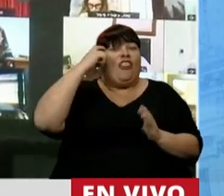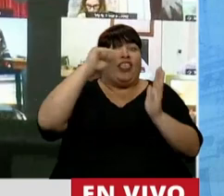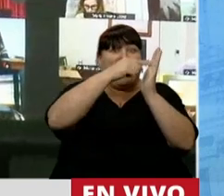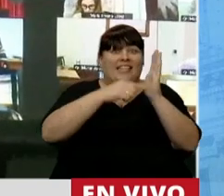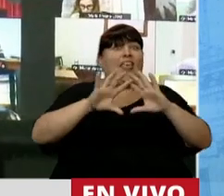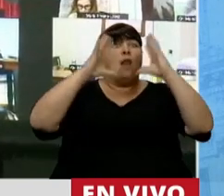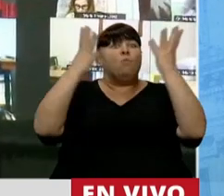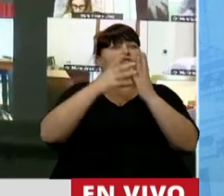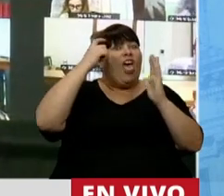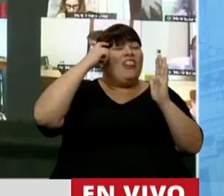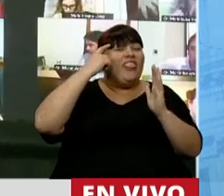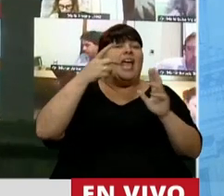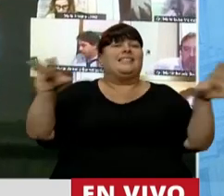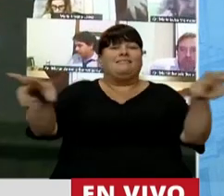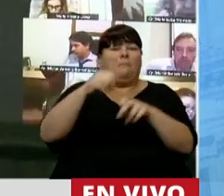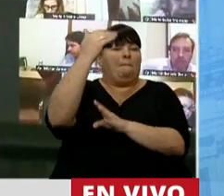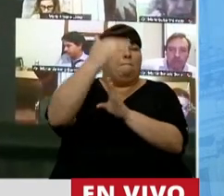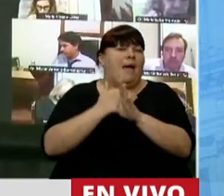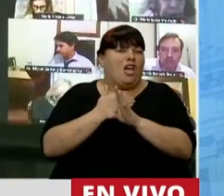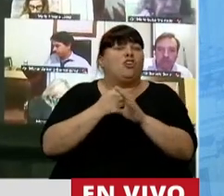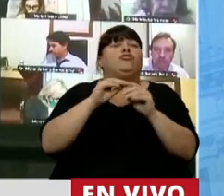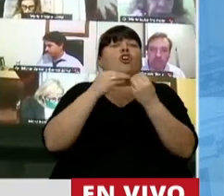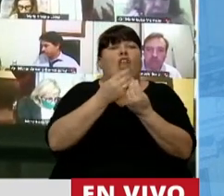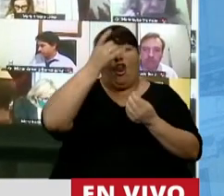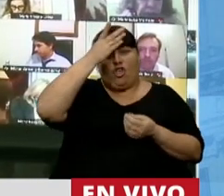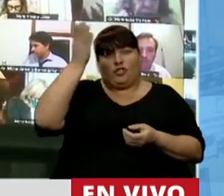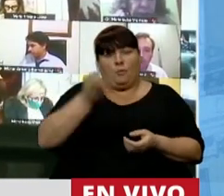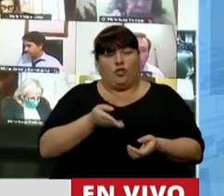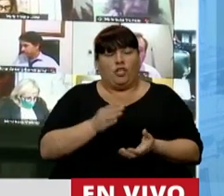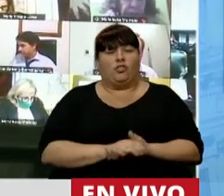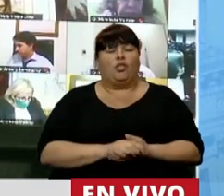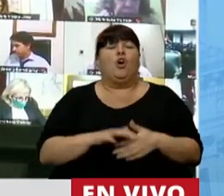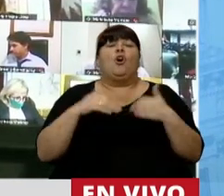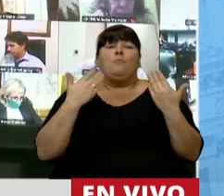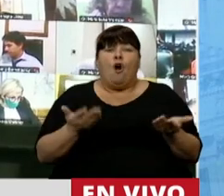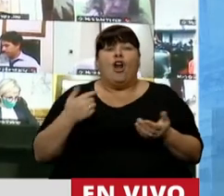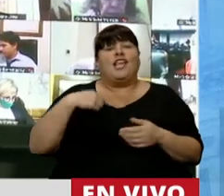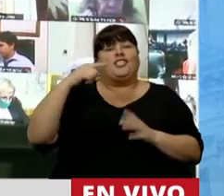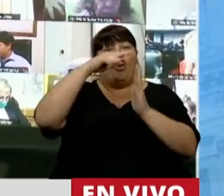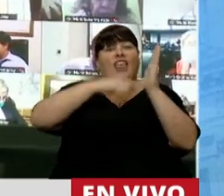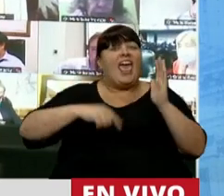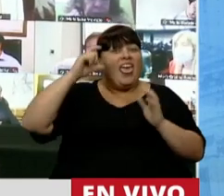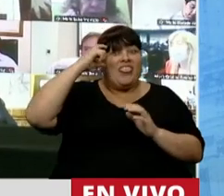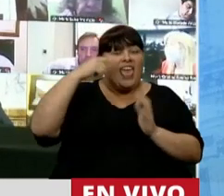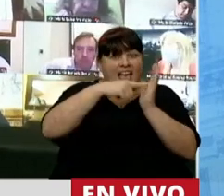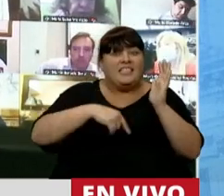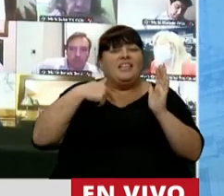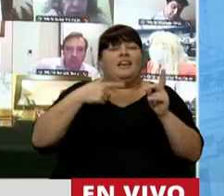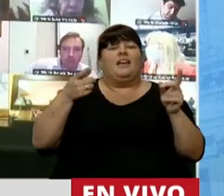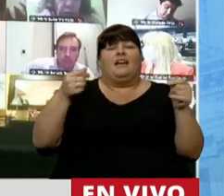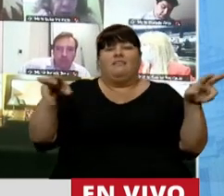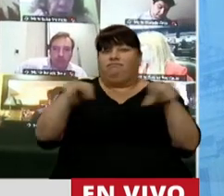en la caída del PBI del 12%, por eso somos top ten en un déficit fiscal